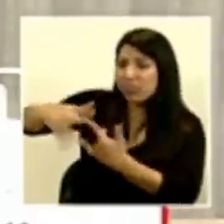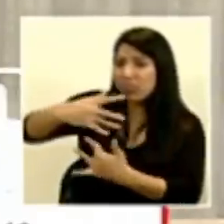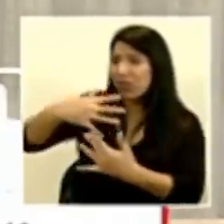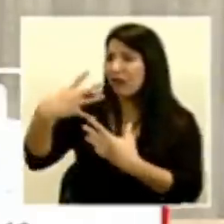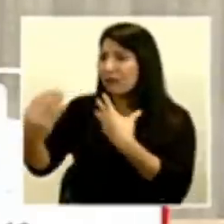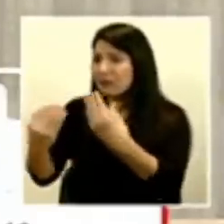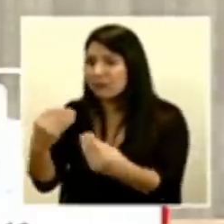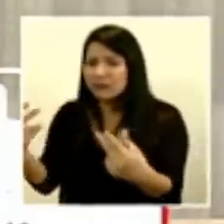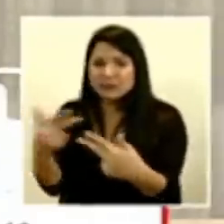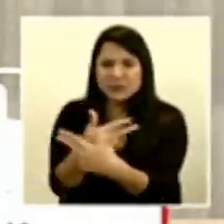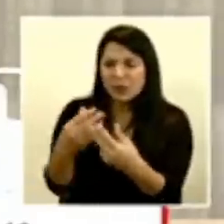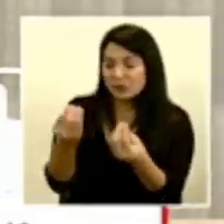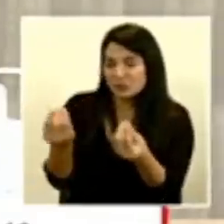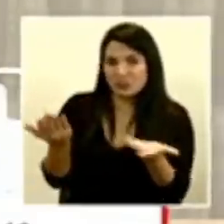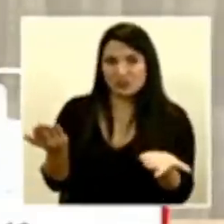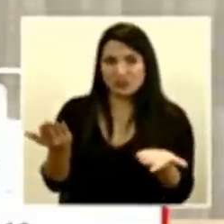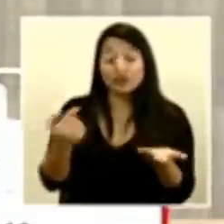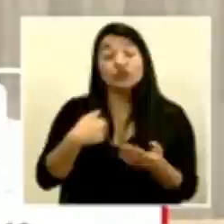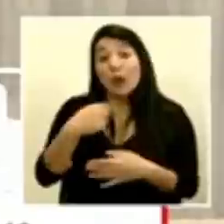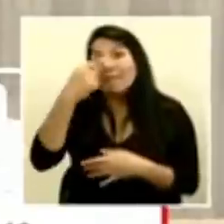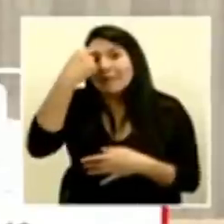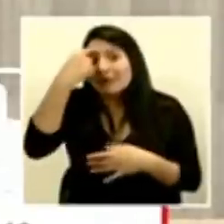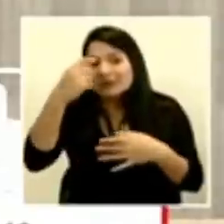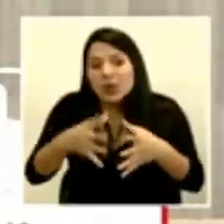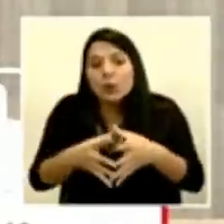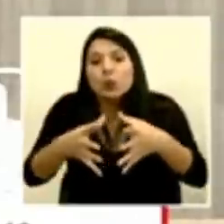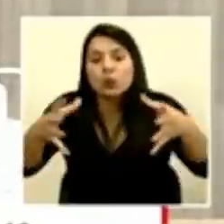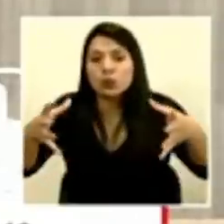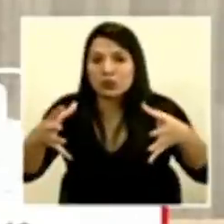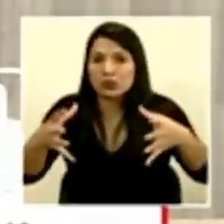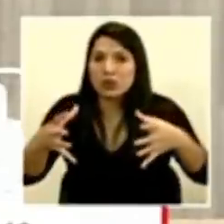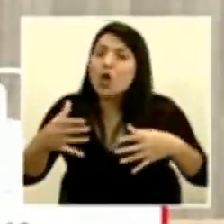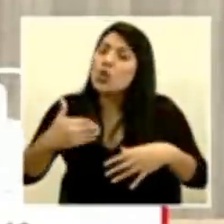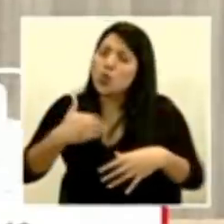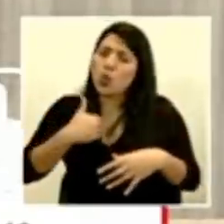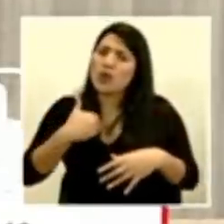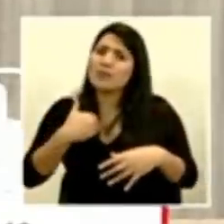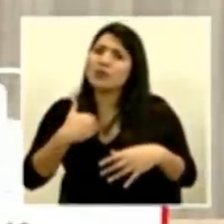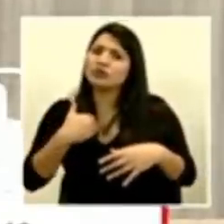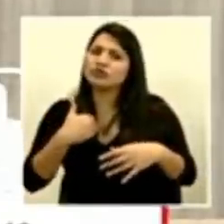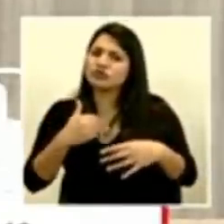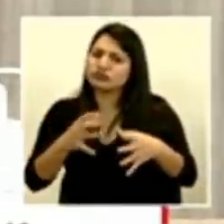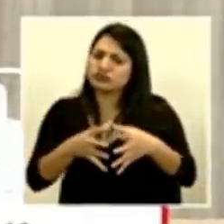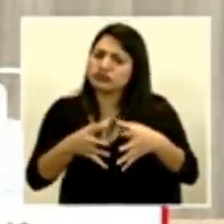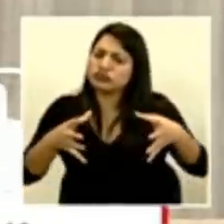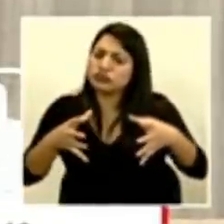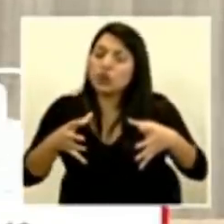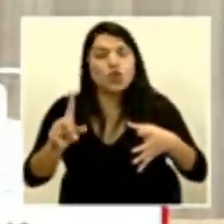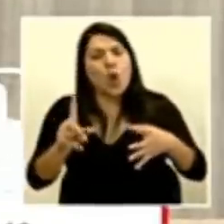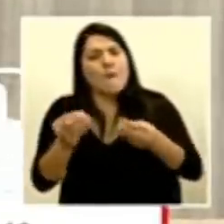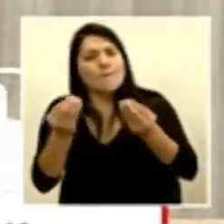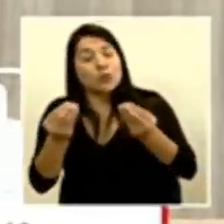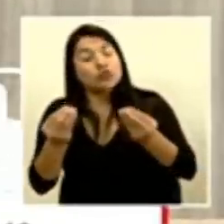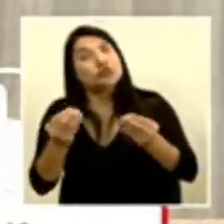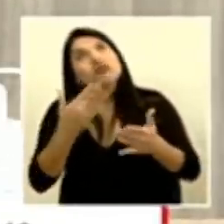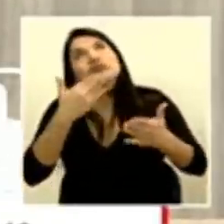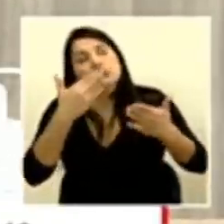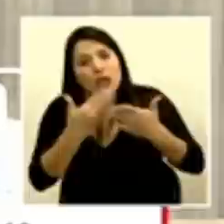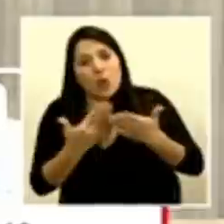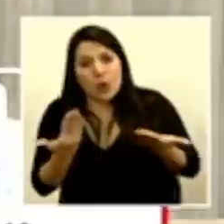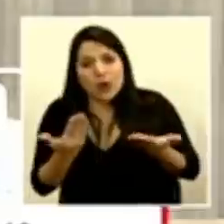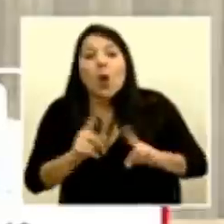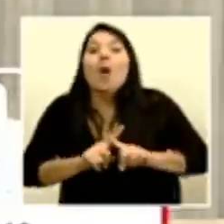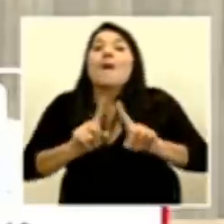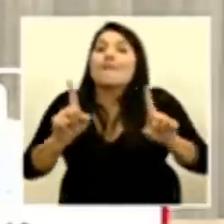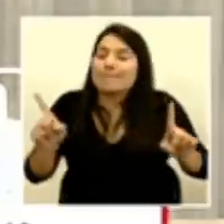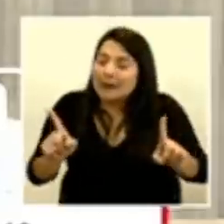tuvimos algún impacto no tan grande por dicha pero en realidad entre más insisto no guardemos las distancias